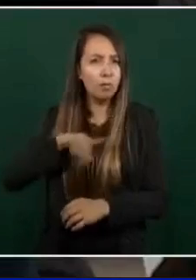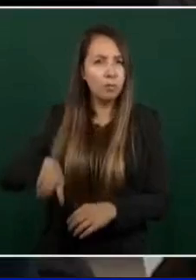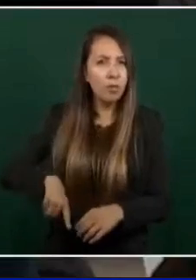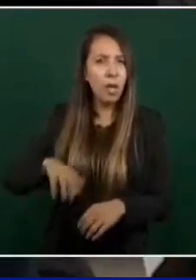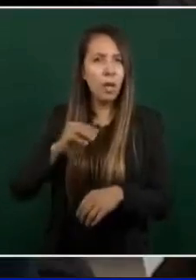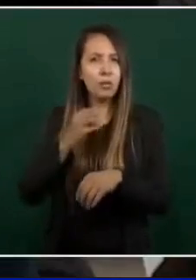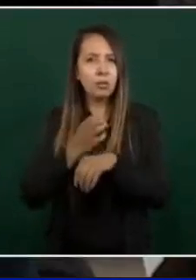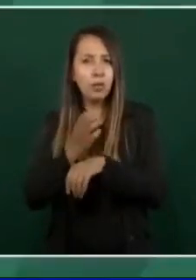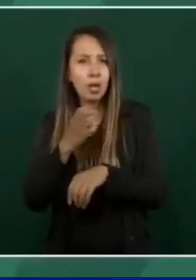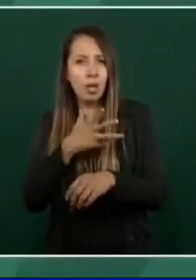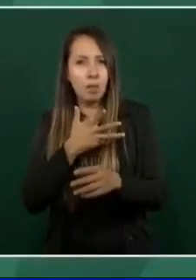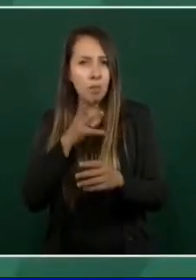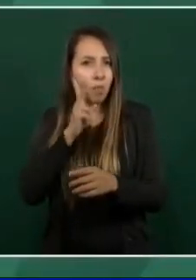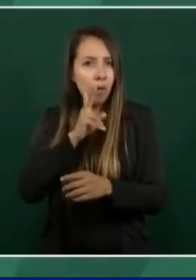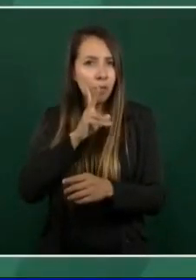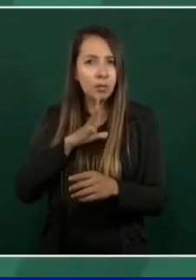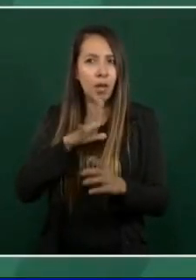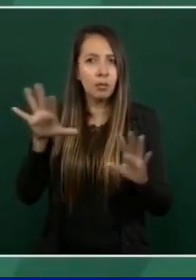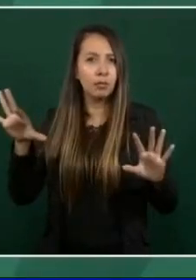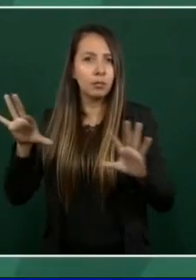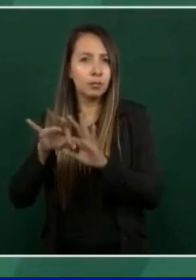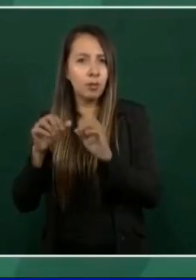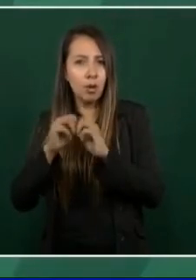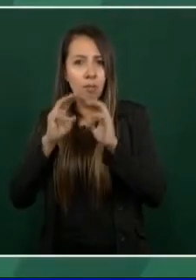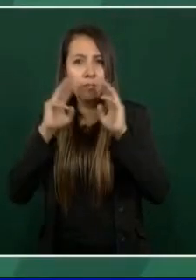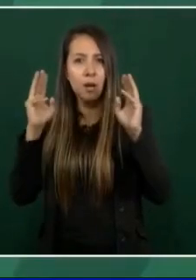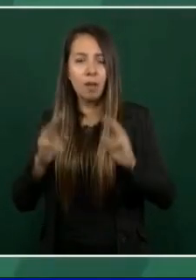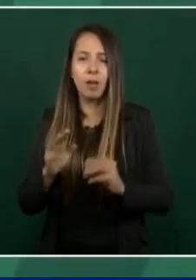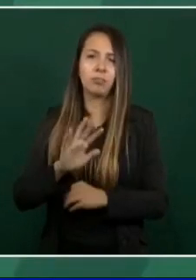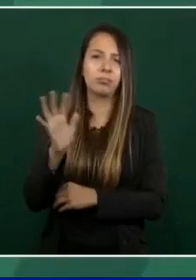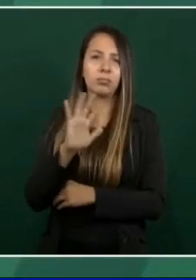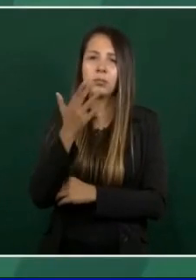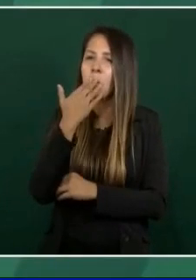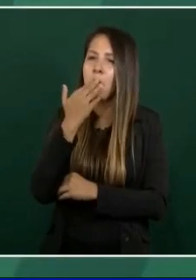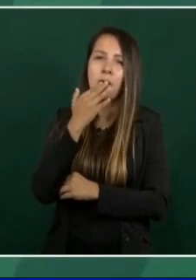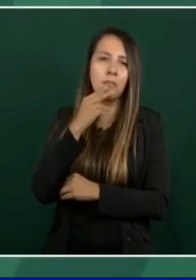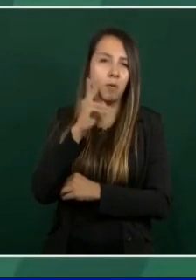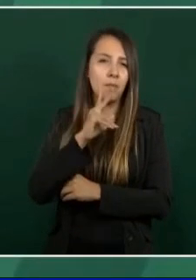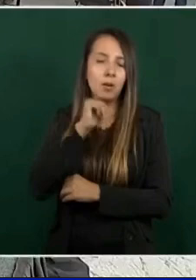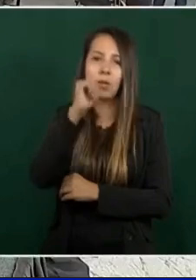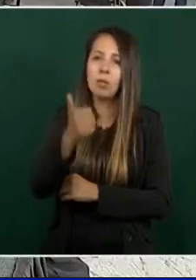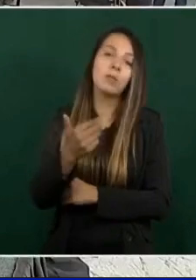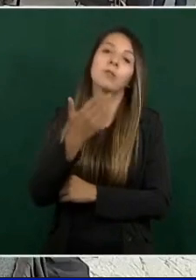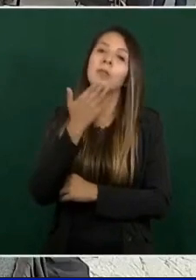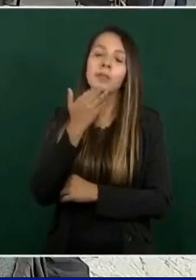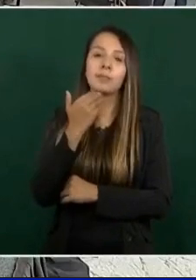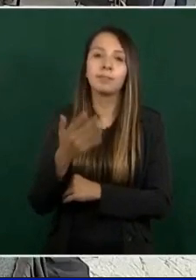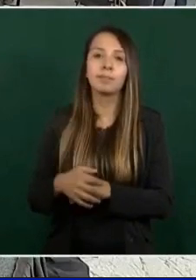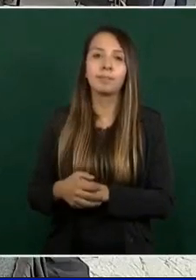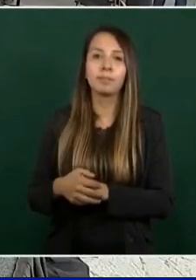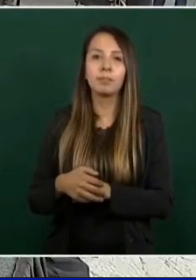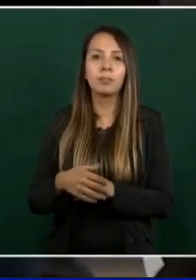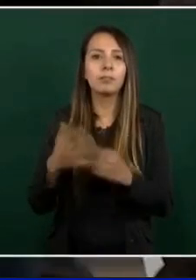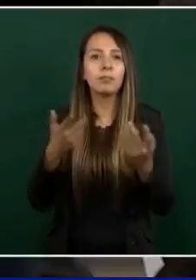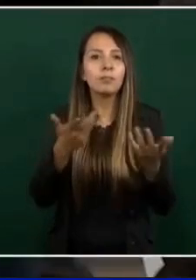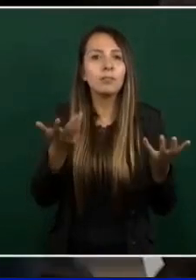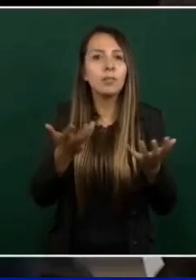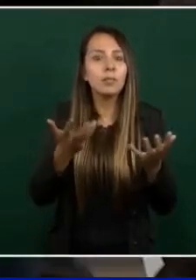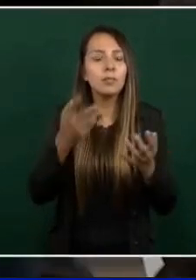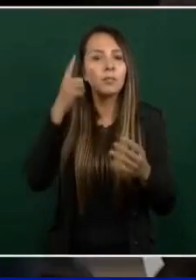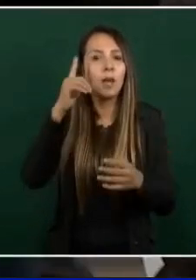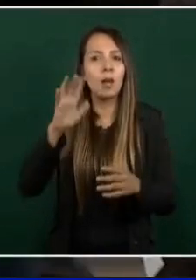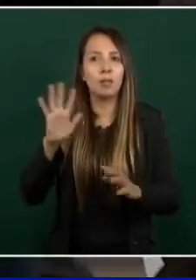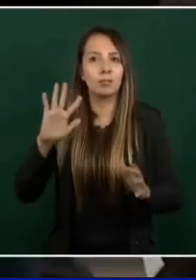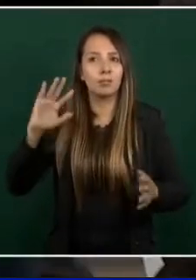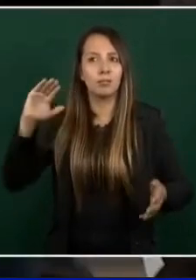no hay pruebas, no existe, nada. ¿Y qué van a hacer para contener esta situación? Porque todavía hay miedo